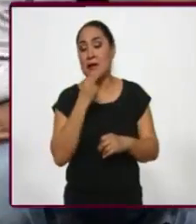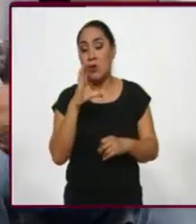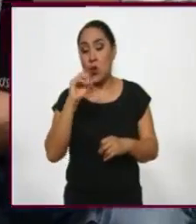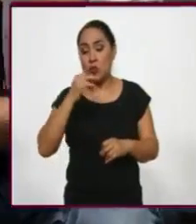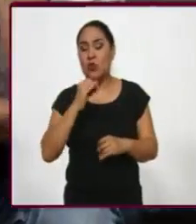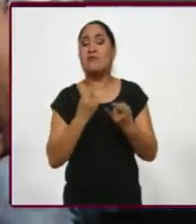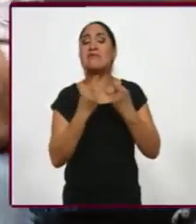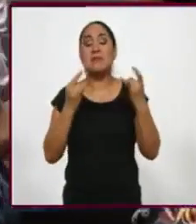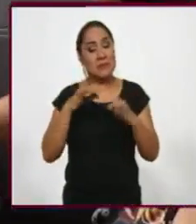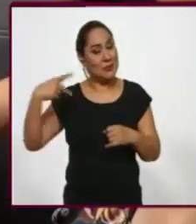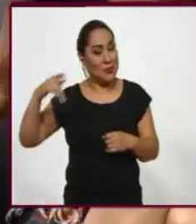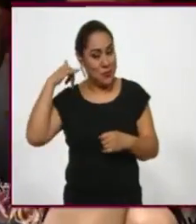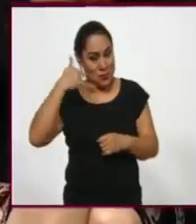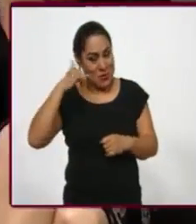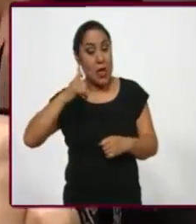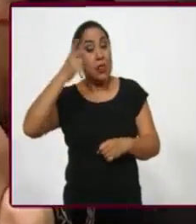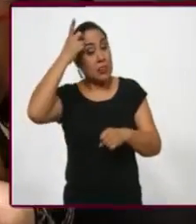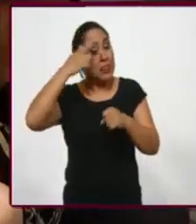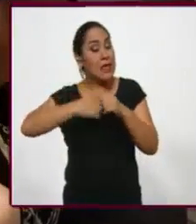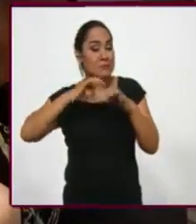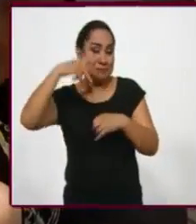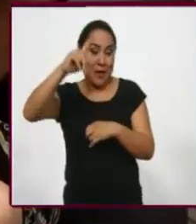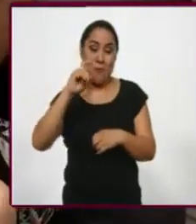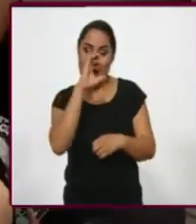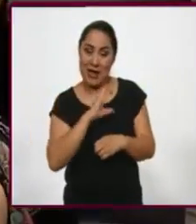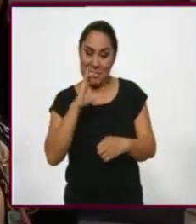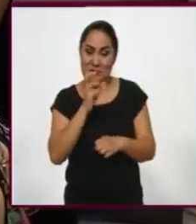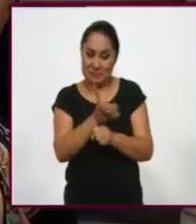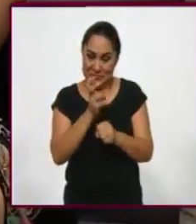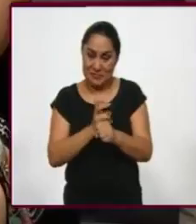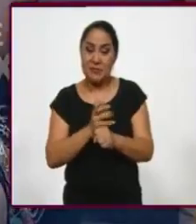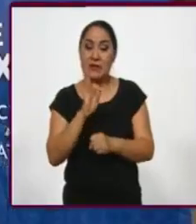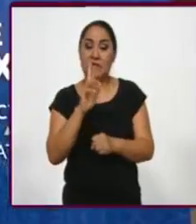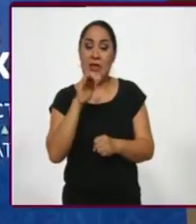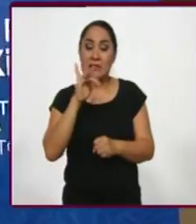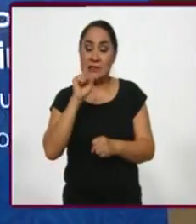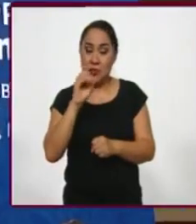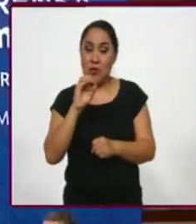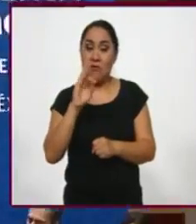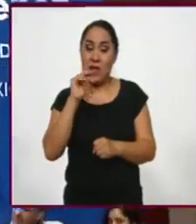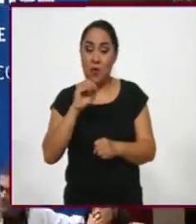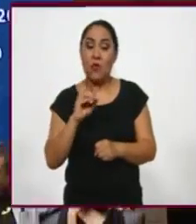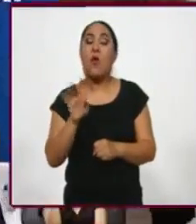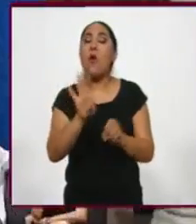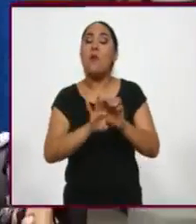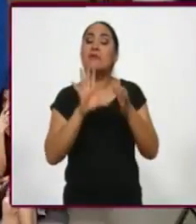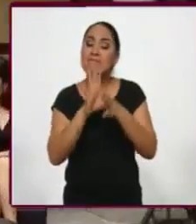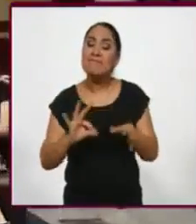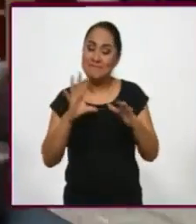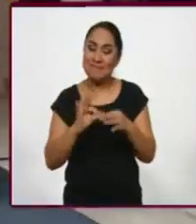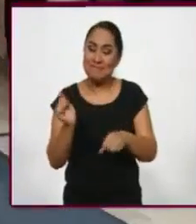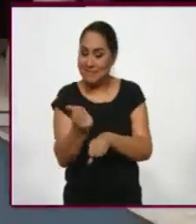una dramaturga de Yucatán, con un director de Aguascalientes, el estado invitado de honor, Franco, y compartirán el